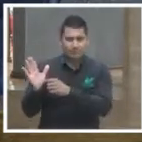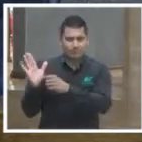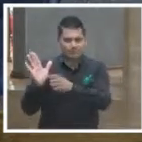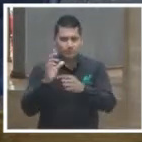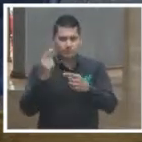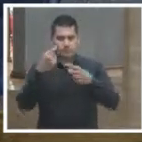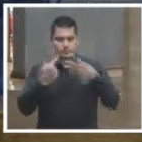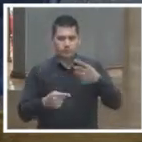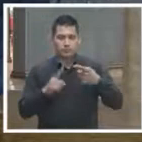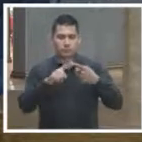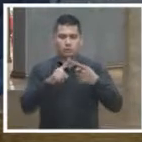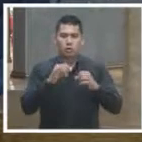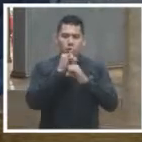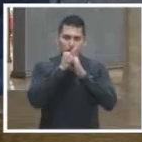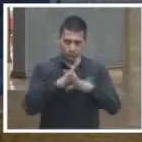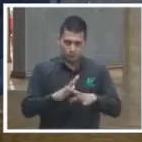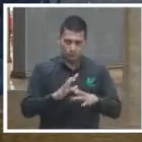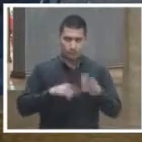primero, que es la información.